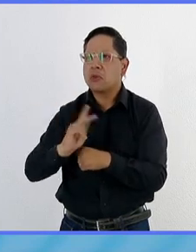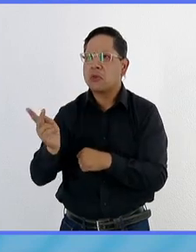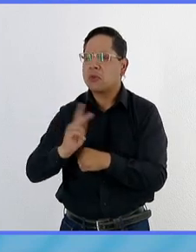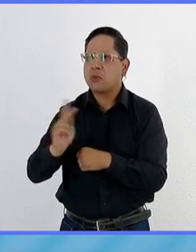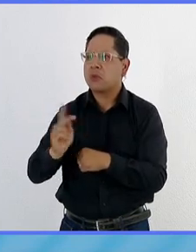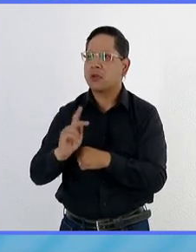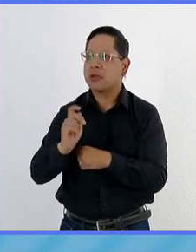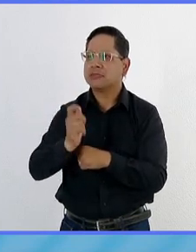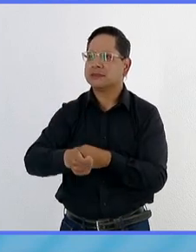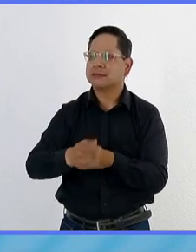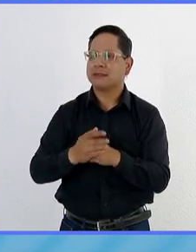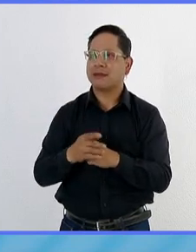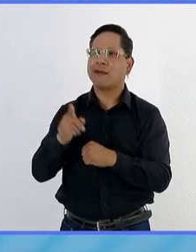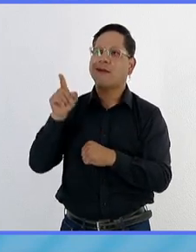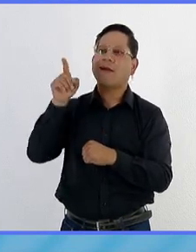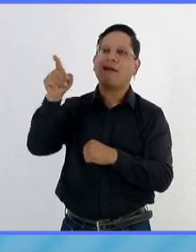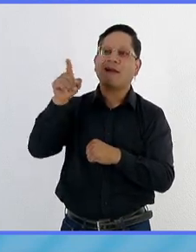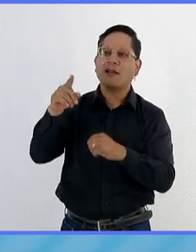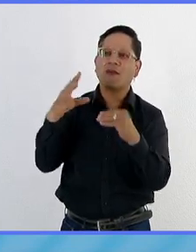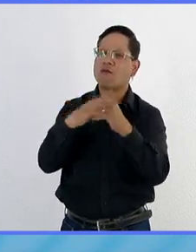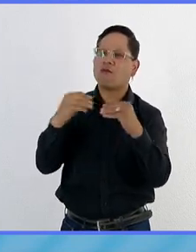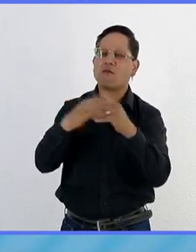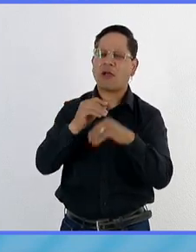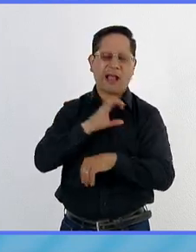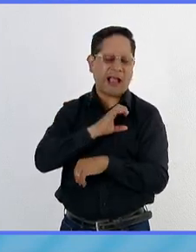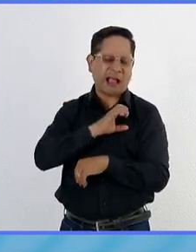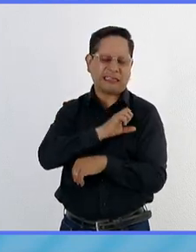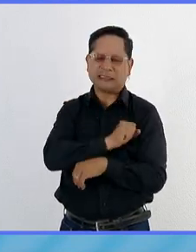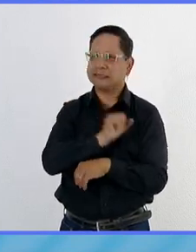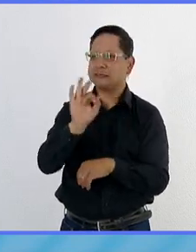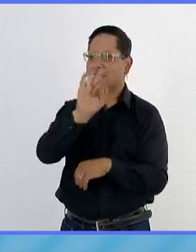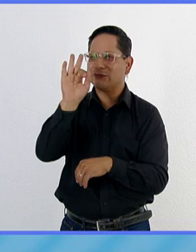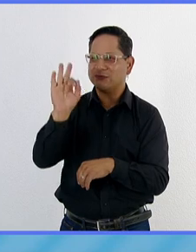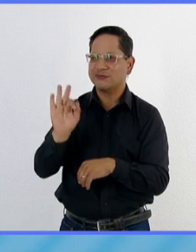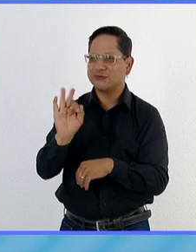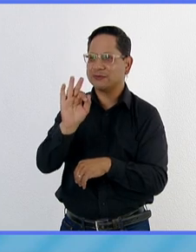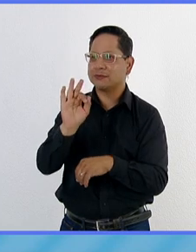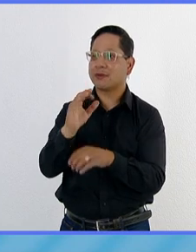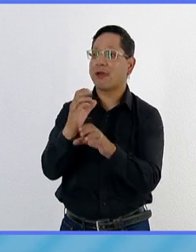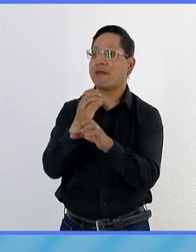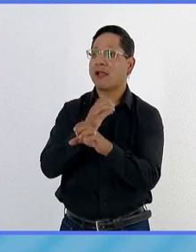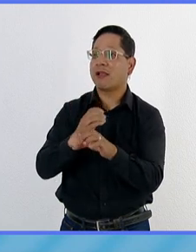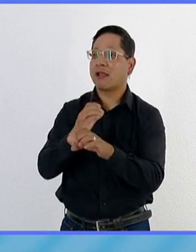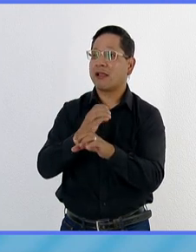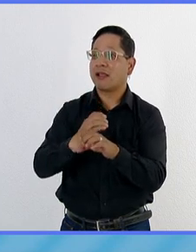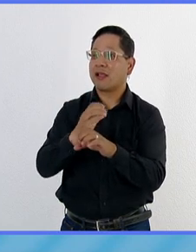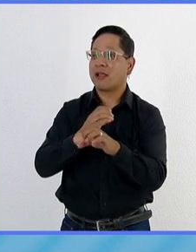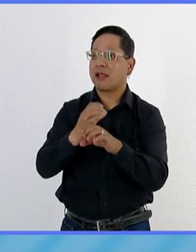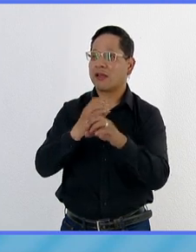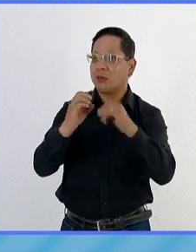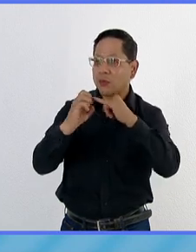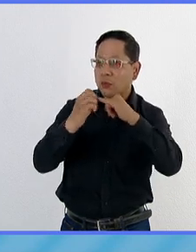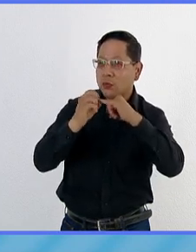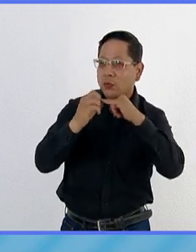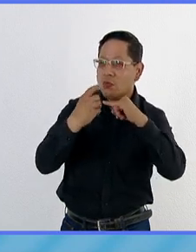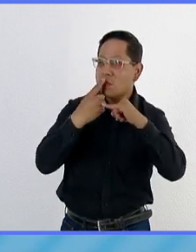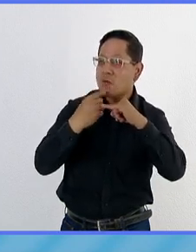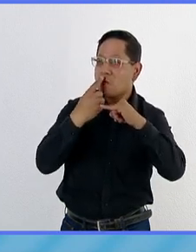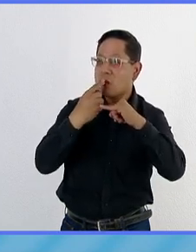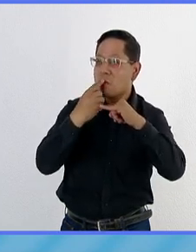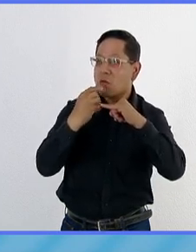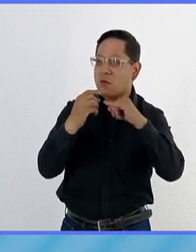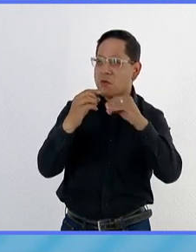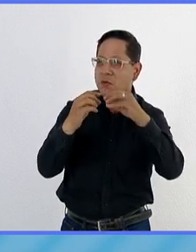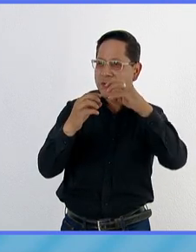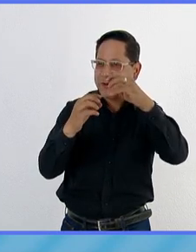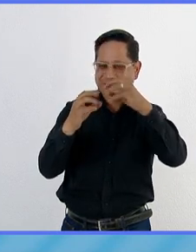y lo que le ha encantado allá, su fruta favorita, es el café. Cuando está en cereza, está rojito, está en el fruto.